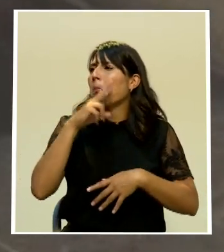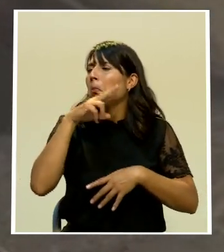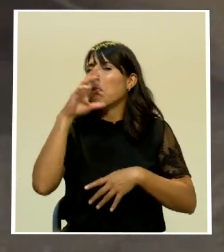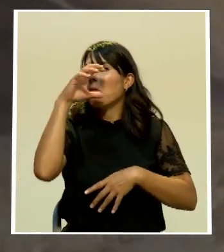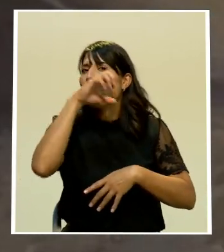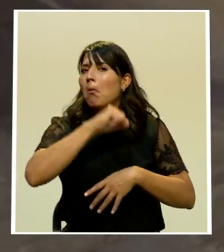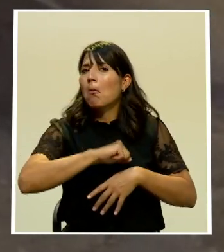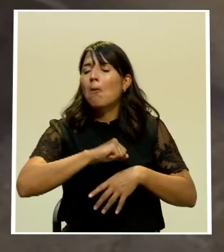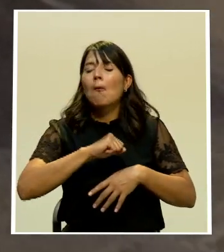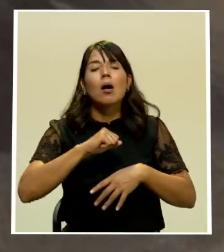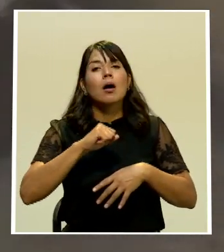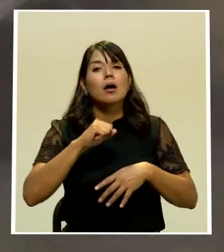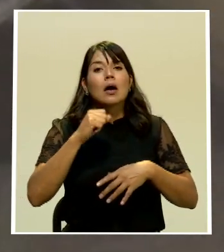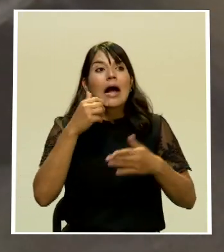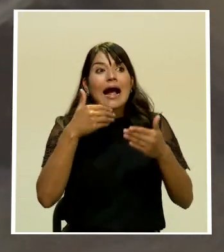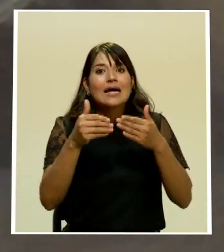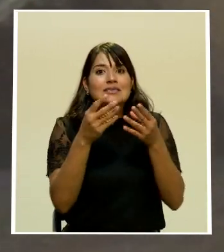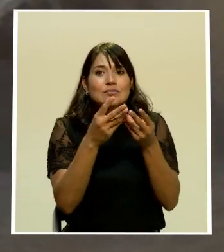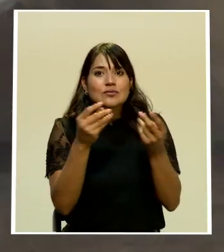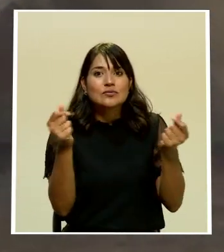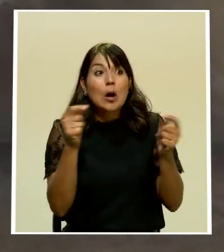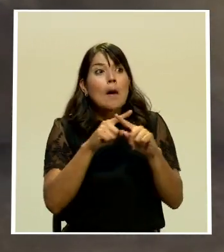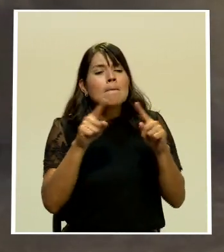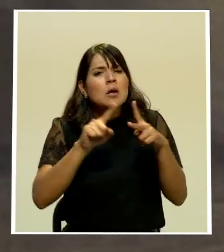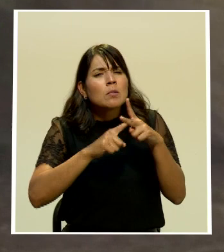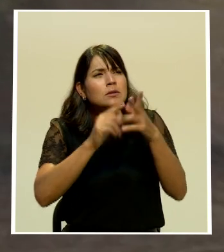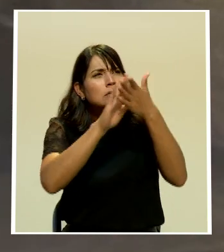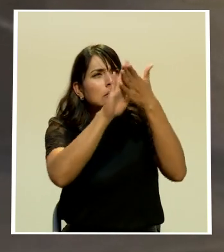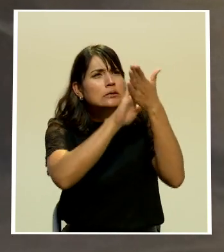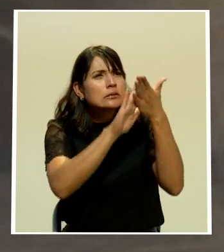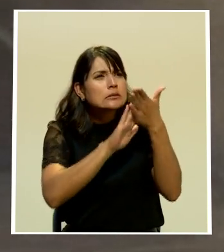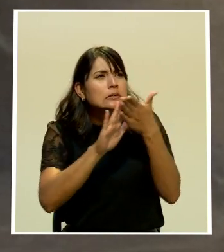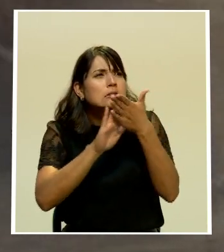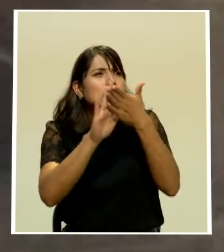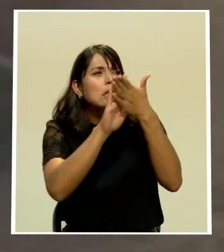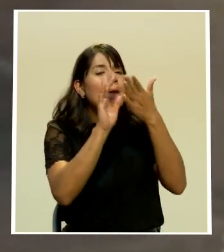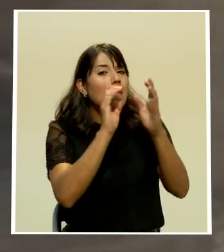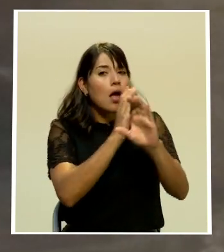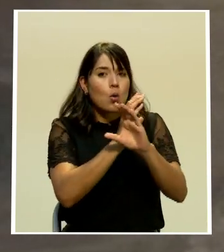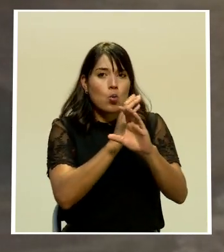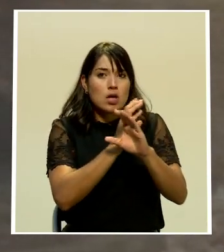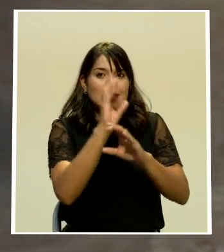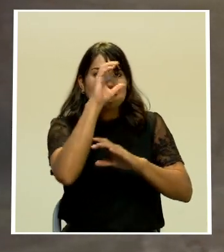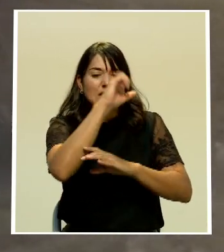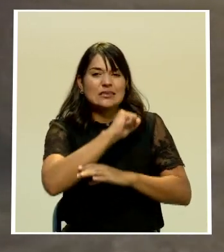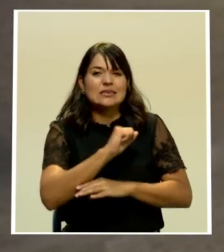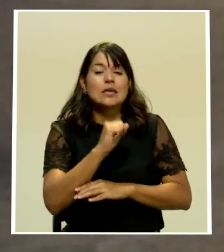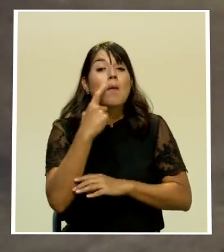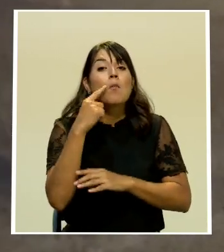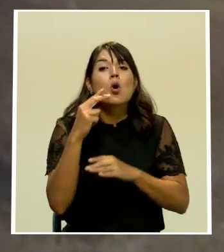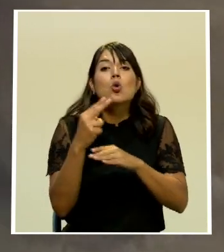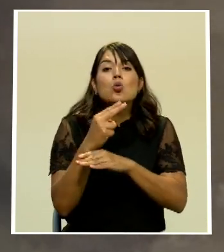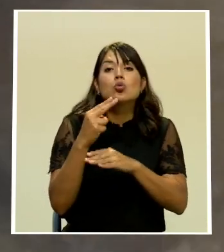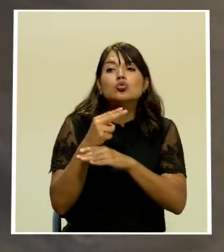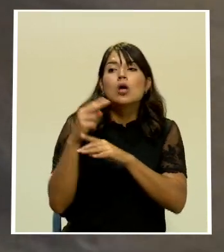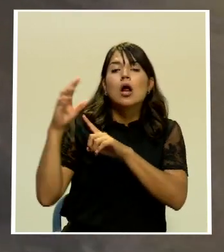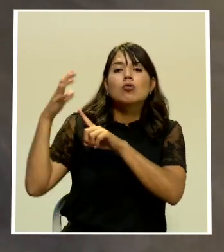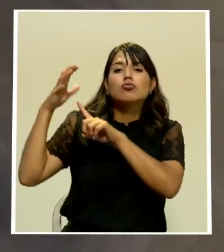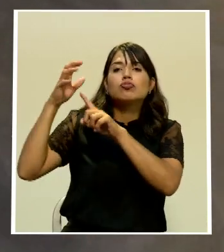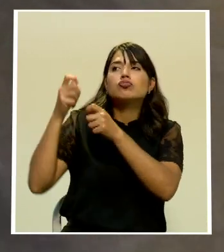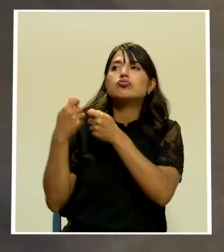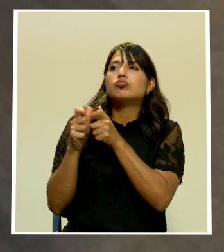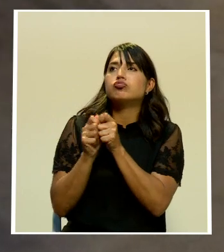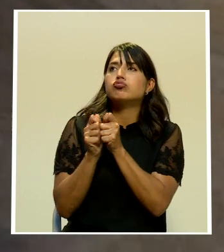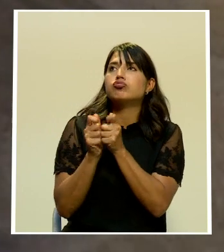desaparecer haciendo necesarios trabajos de limpieza y conservación Fue descubierto gracias al uso de drones durante las labores para